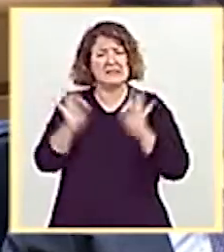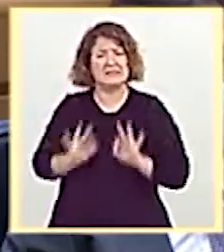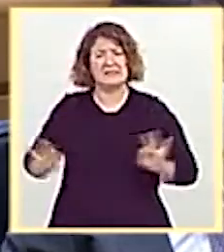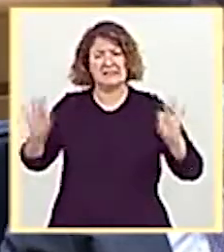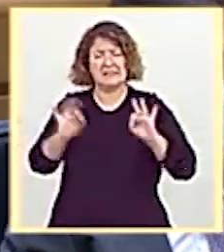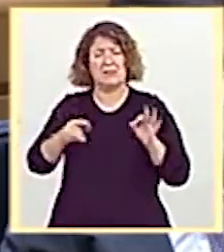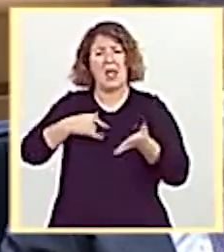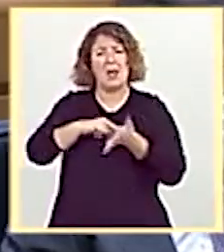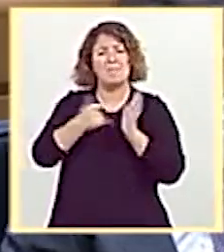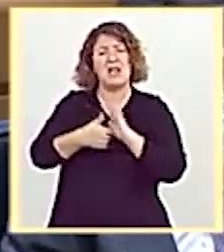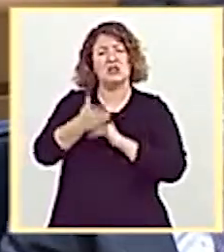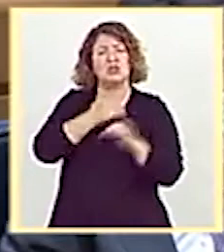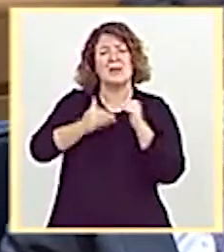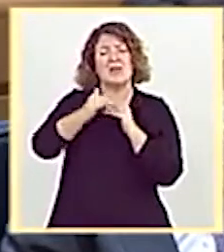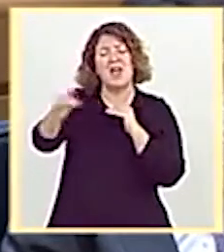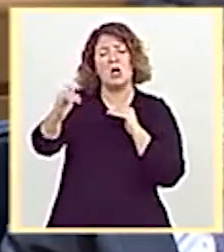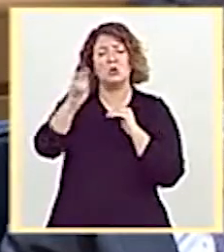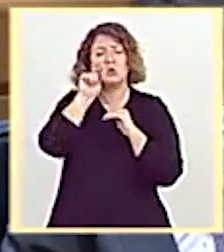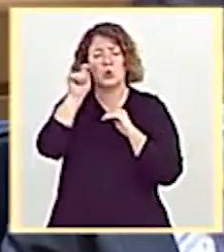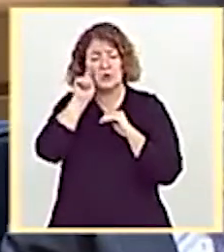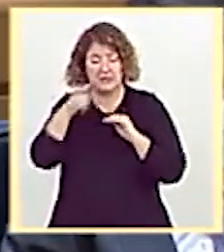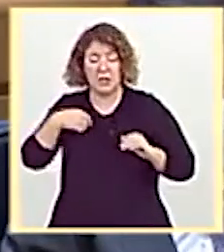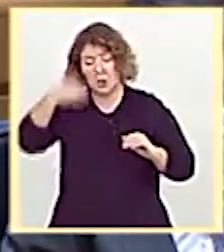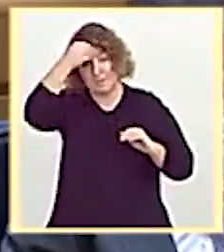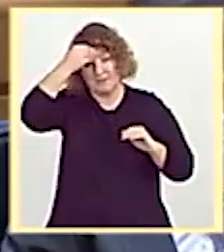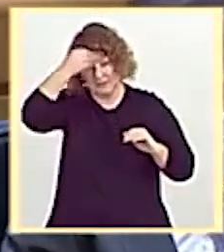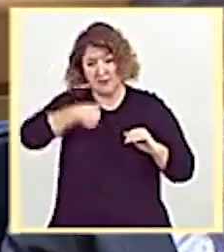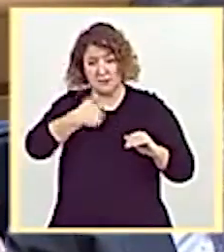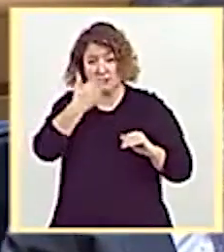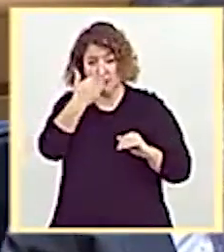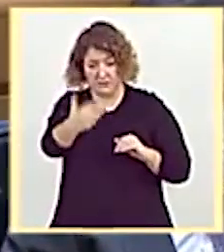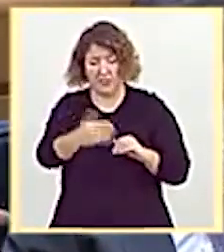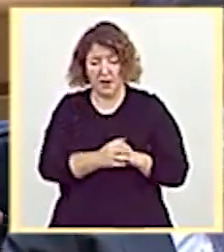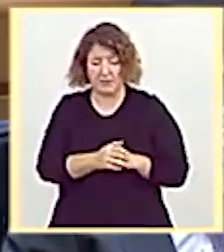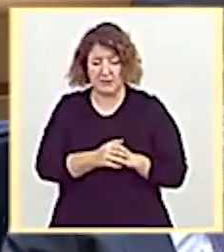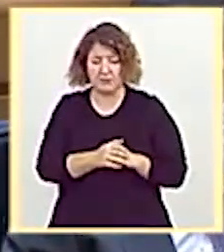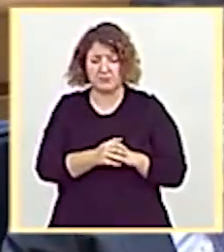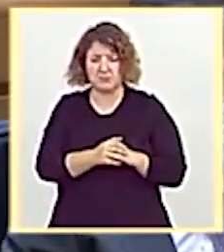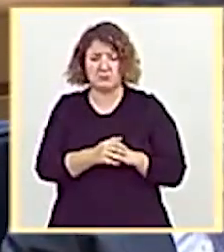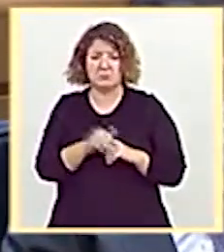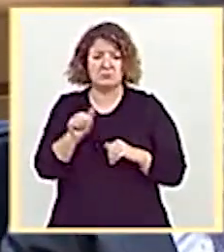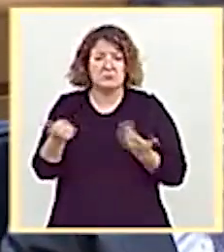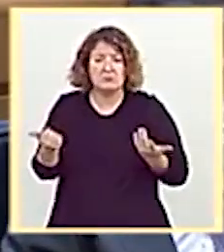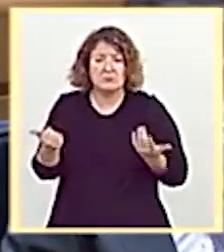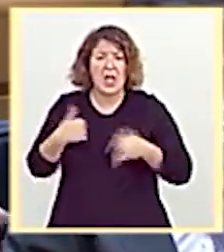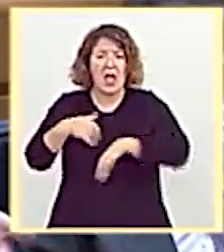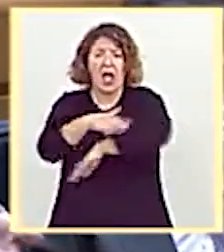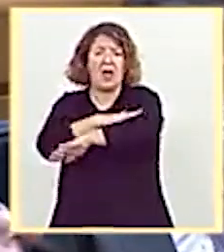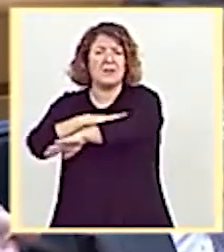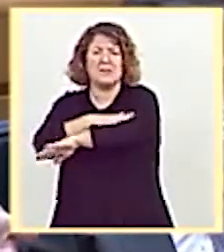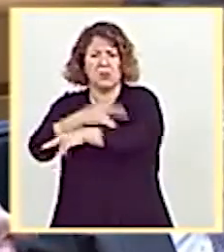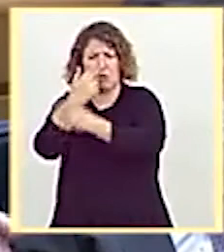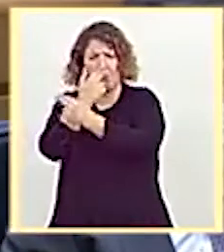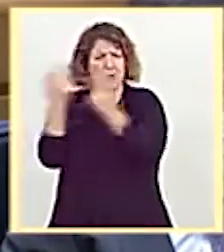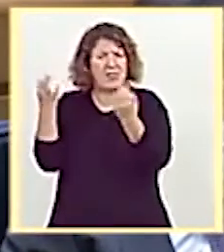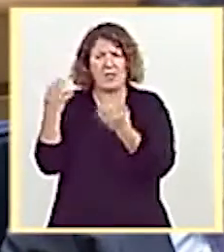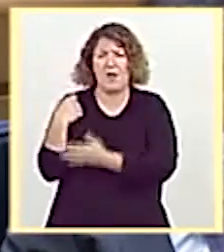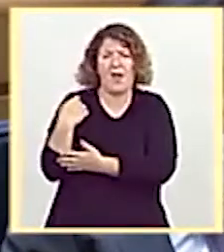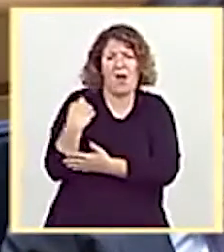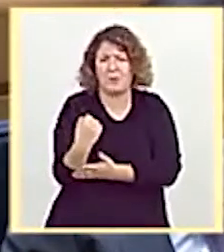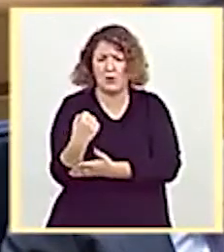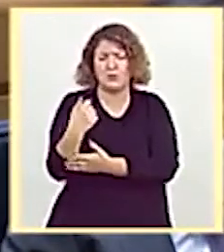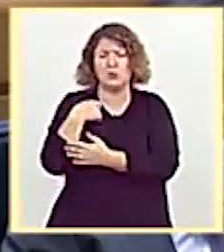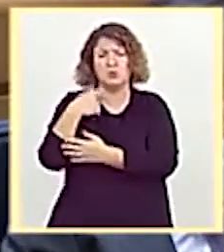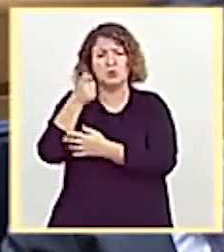planes de sostenibilidad turística. Y creo, señoría, sinceramente, que en estos momentos las Administraciones públicas tenemos que apoyar al